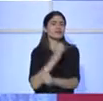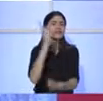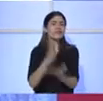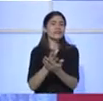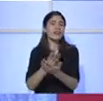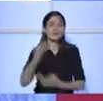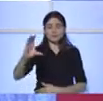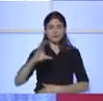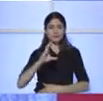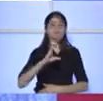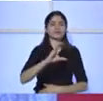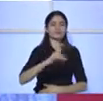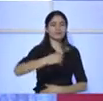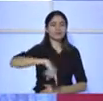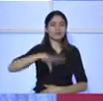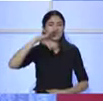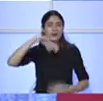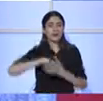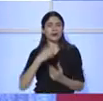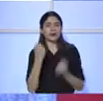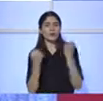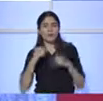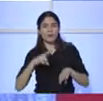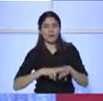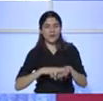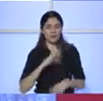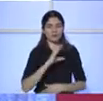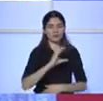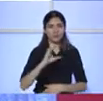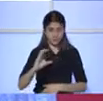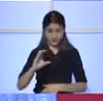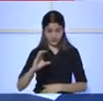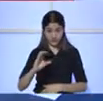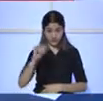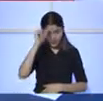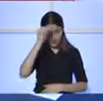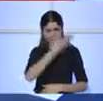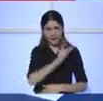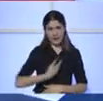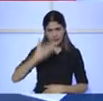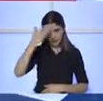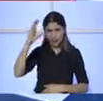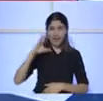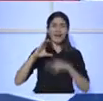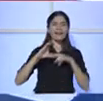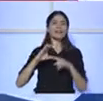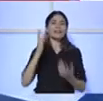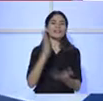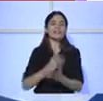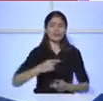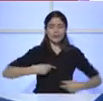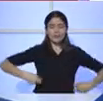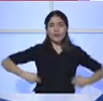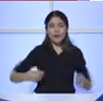favor del Estado paraguayo. Hoy eso ya le pertenece al Estado y por ende a toda la gente. Se logró entonces lo que es la configuración jurídica de ese